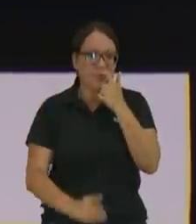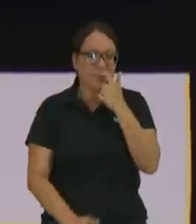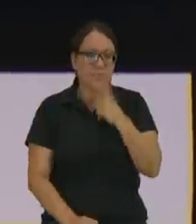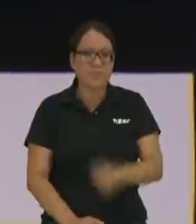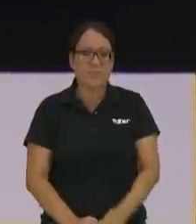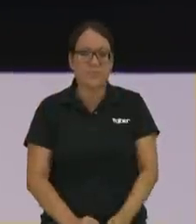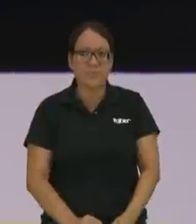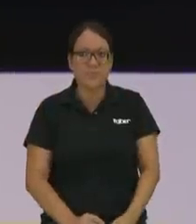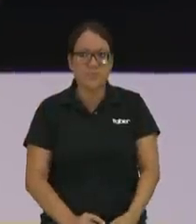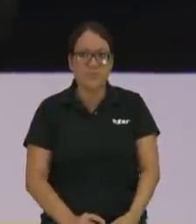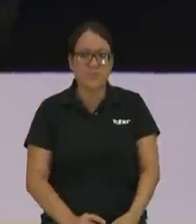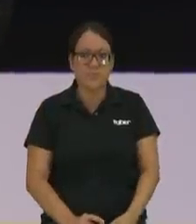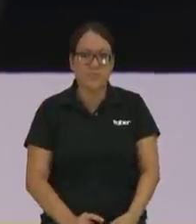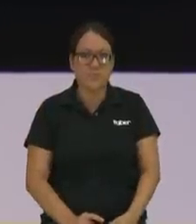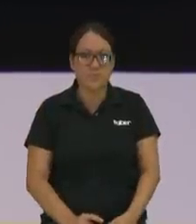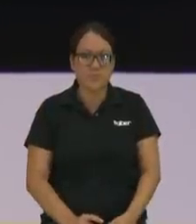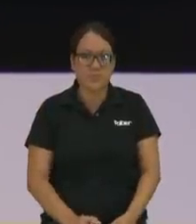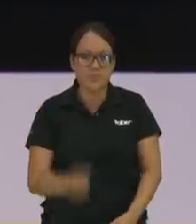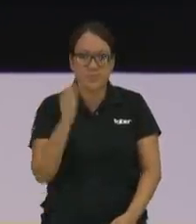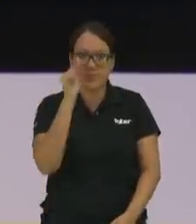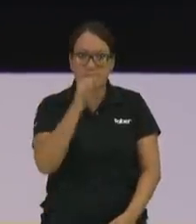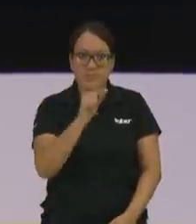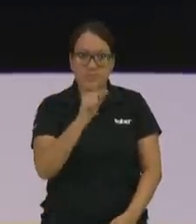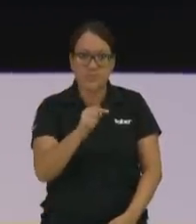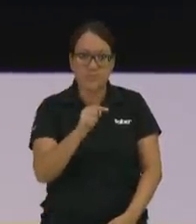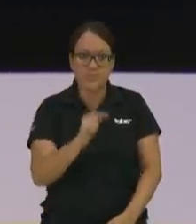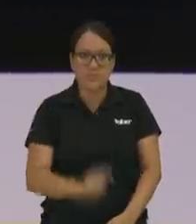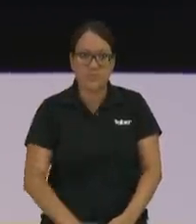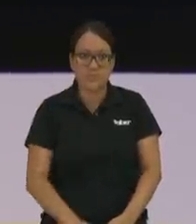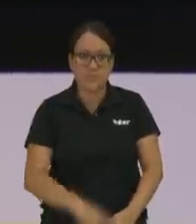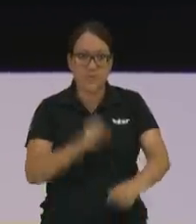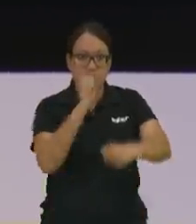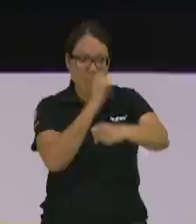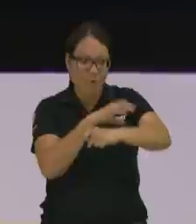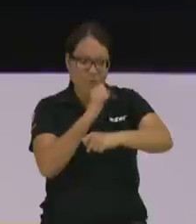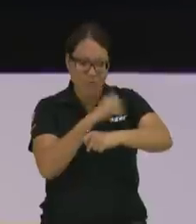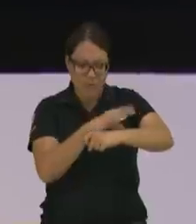yo por eso pelea a hora de la ofrenda con su manera de gastar la plata